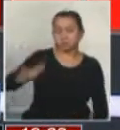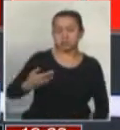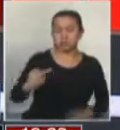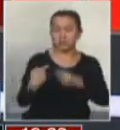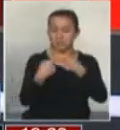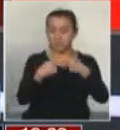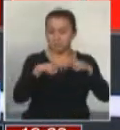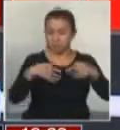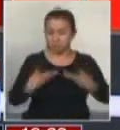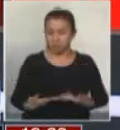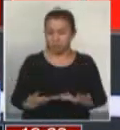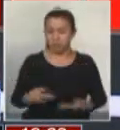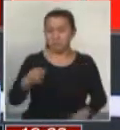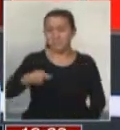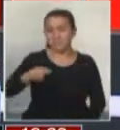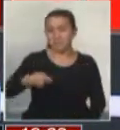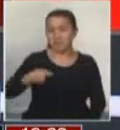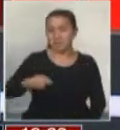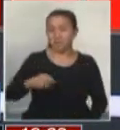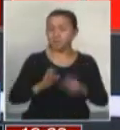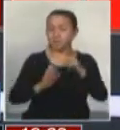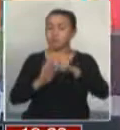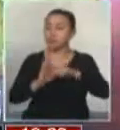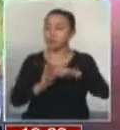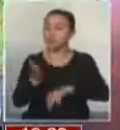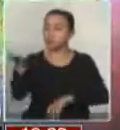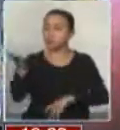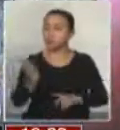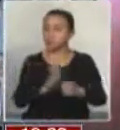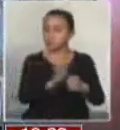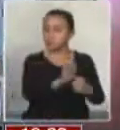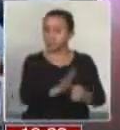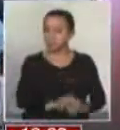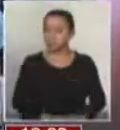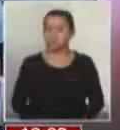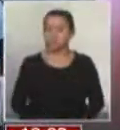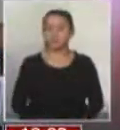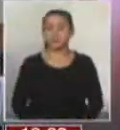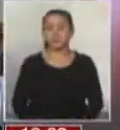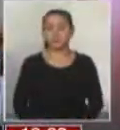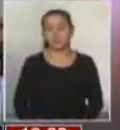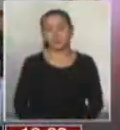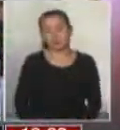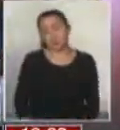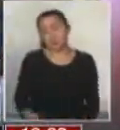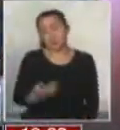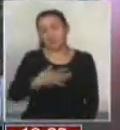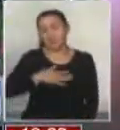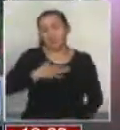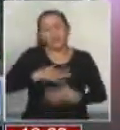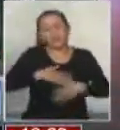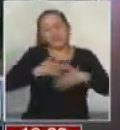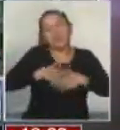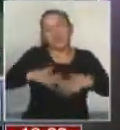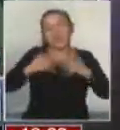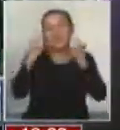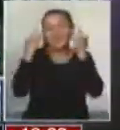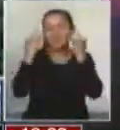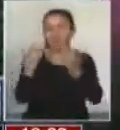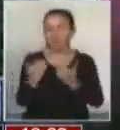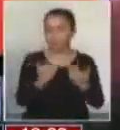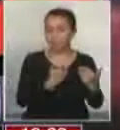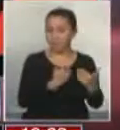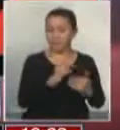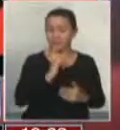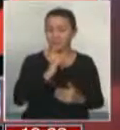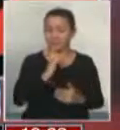discutiendo hoy en el Senado este proyecto que usted presentó. Bueno, imagínese, yo estoy muy contento con el apoyo que